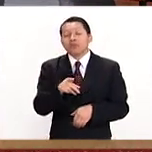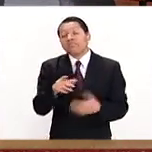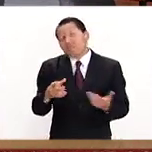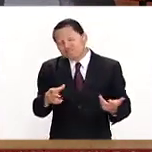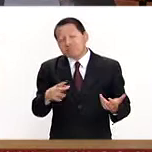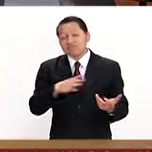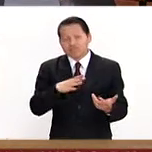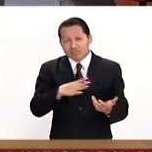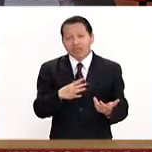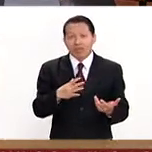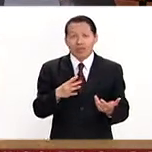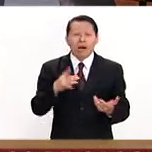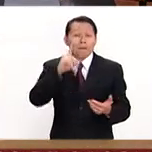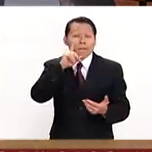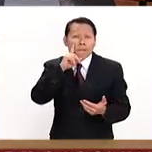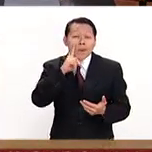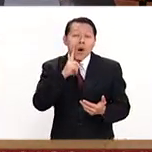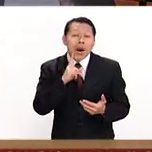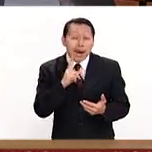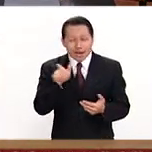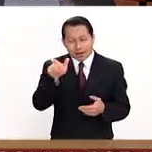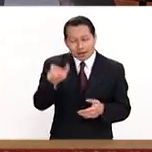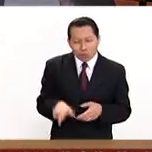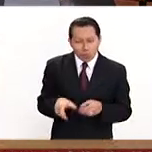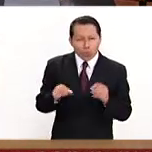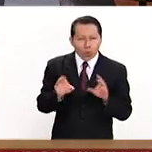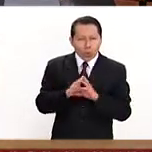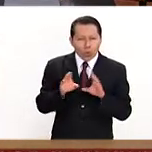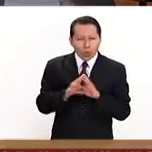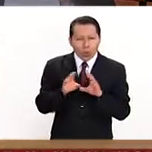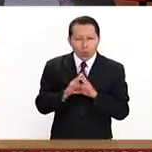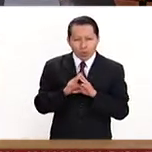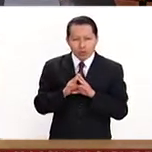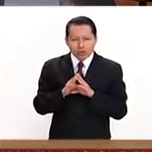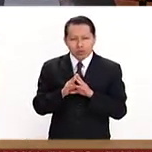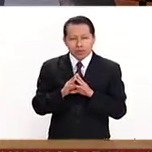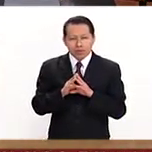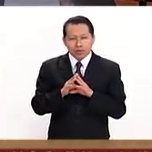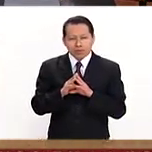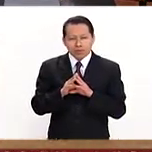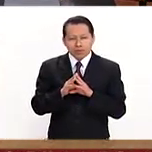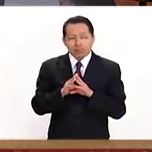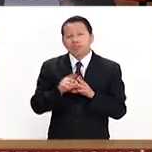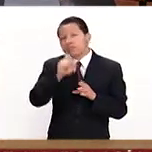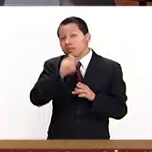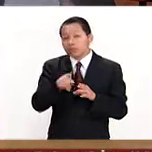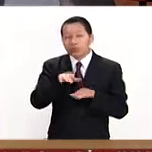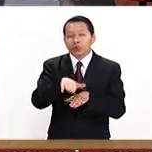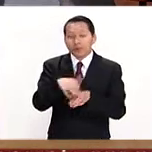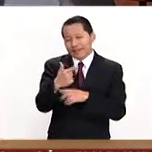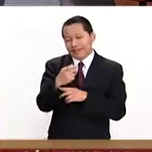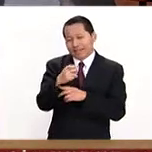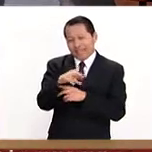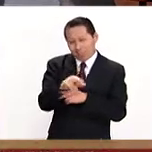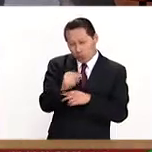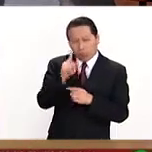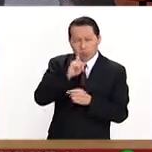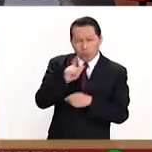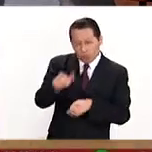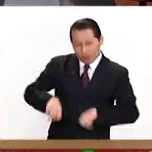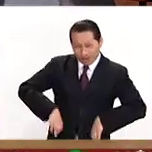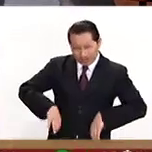las mujeres, digo, por cuestiones de índole de género, pues tiene que